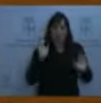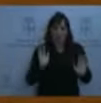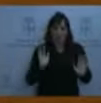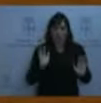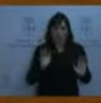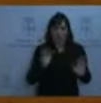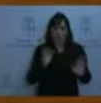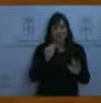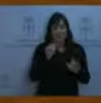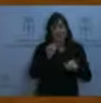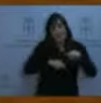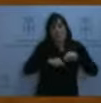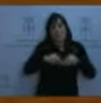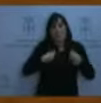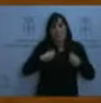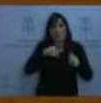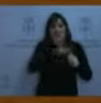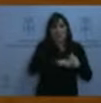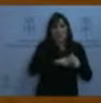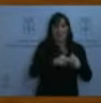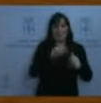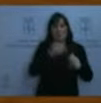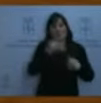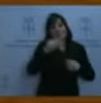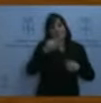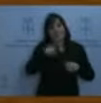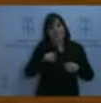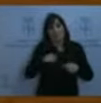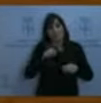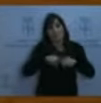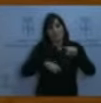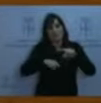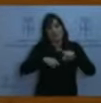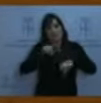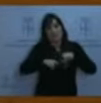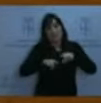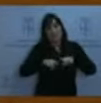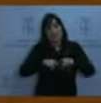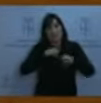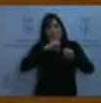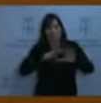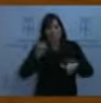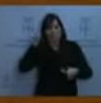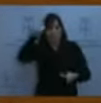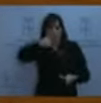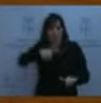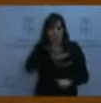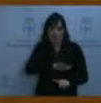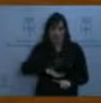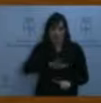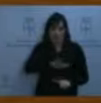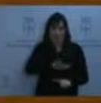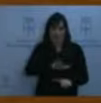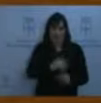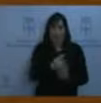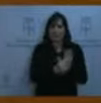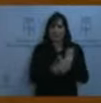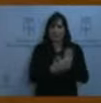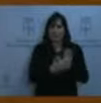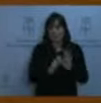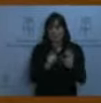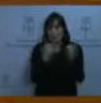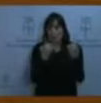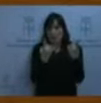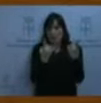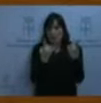importantes que ha habido en España. Un dato, un dato oficial. La financiación